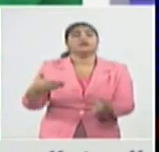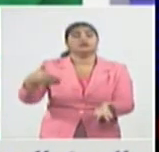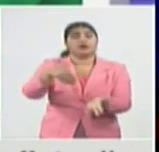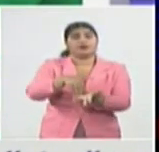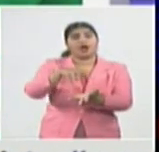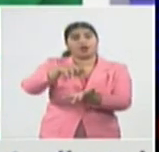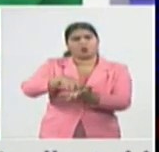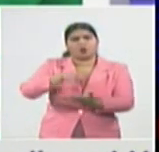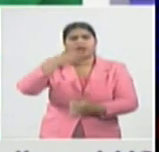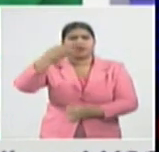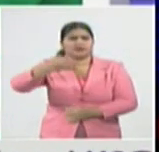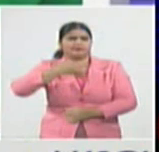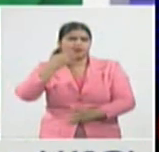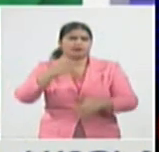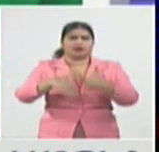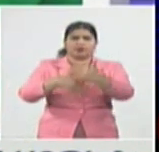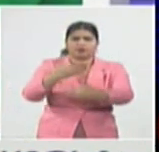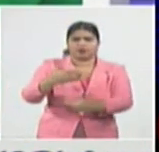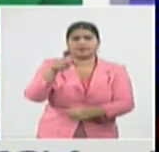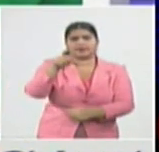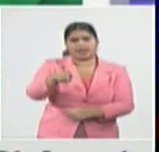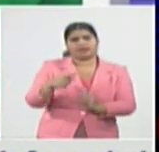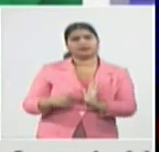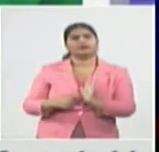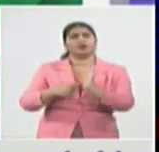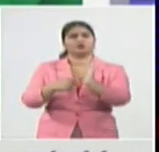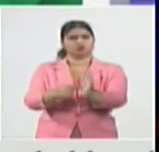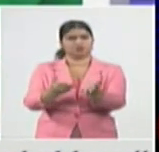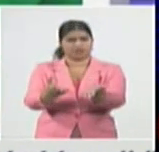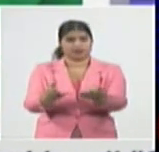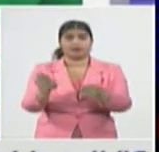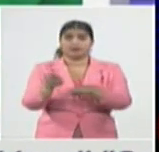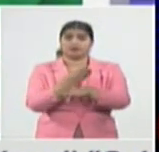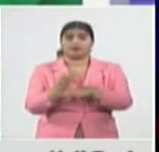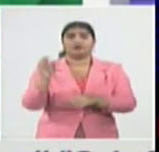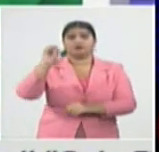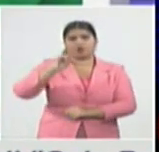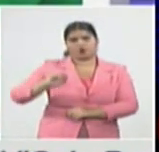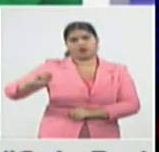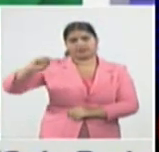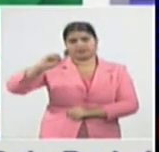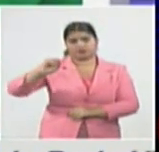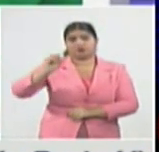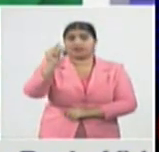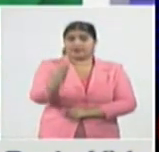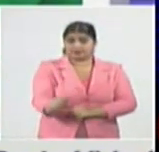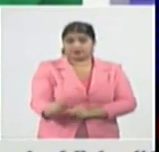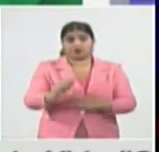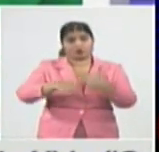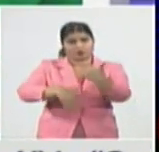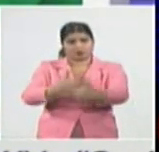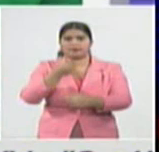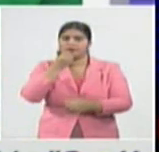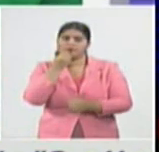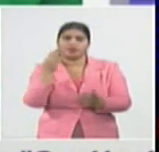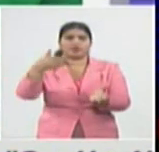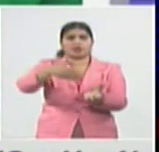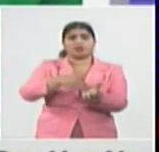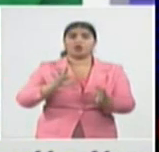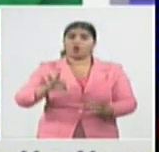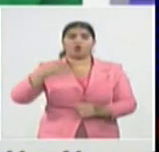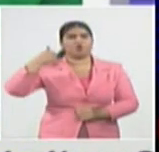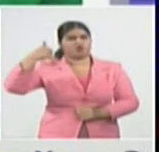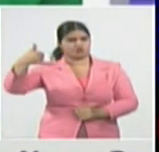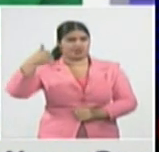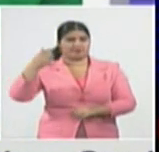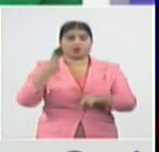diferentes también organizaciones para poder ir saliendo también en este afrontamiento vemos también las organizaciones políticas y de